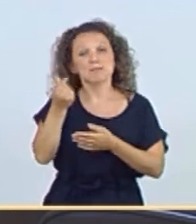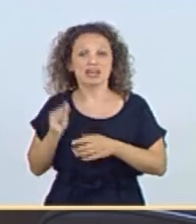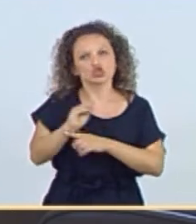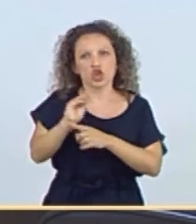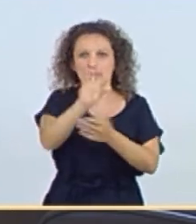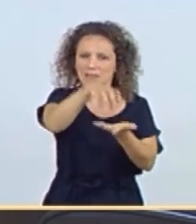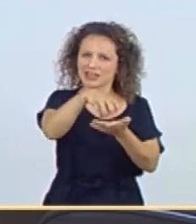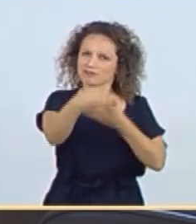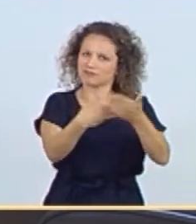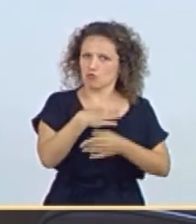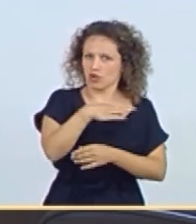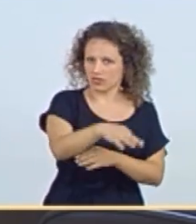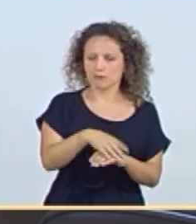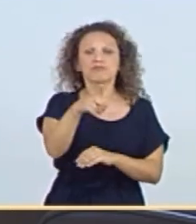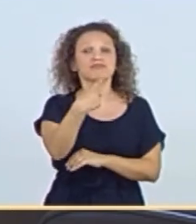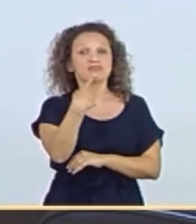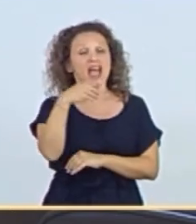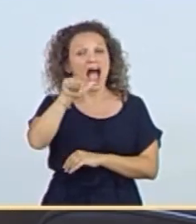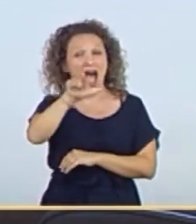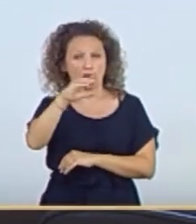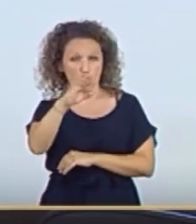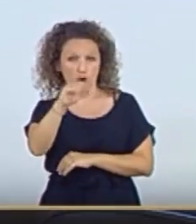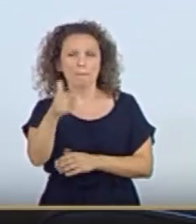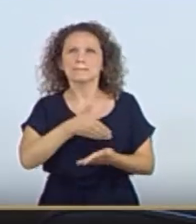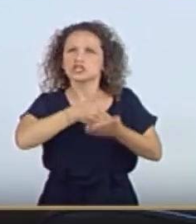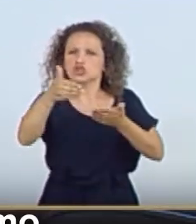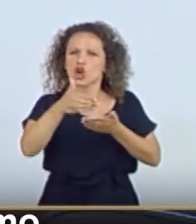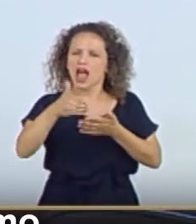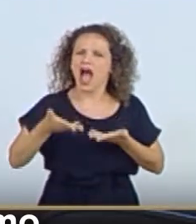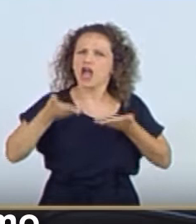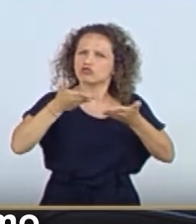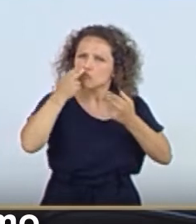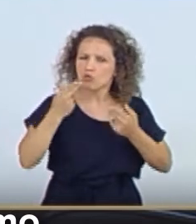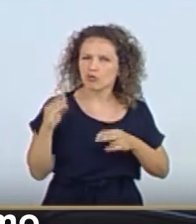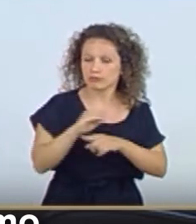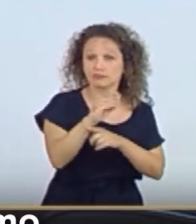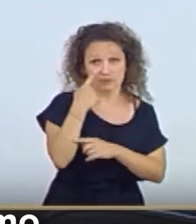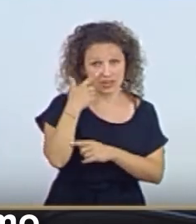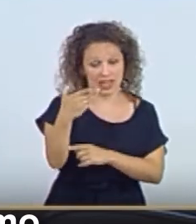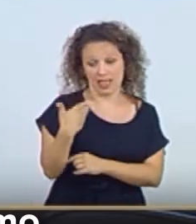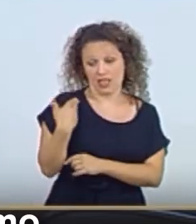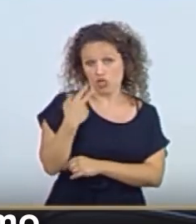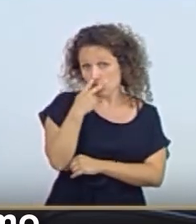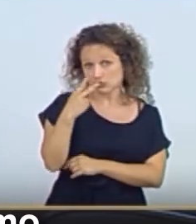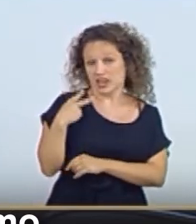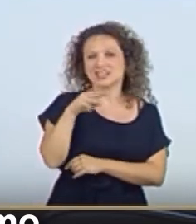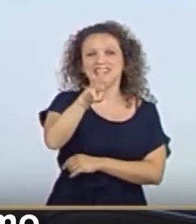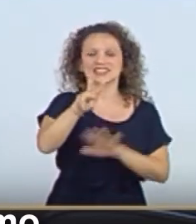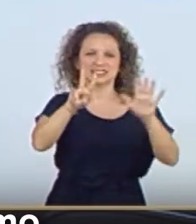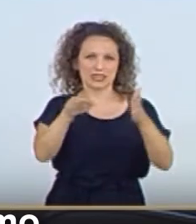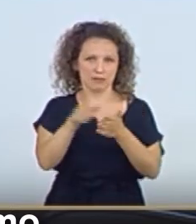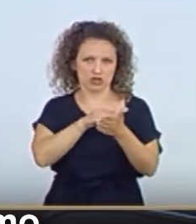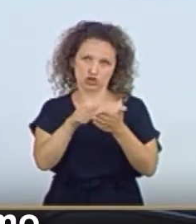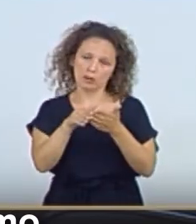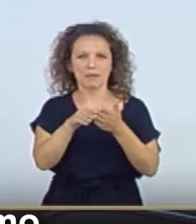Usted decía que Alcoa ha recibido millones de ayudas públicas, pues fíjese, en los últimos dos años 37 millones de ayudas en